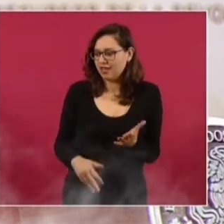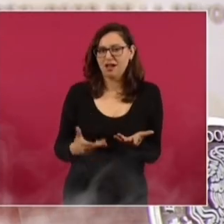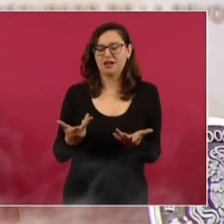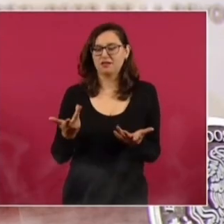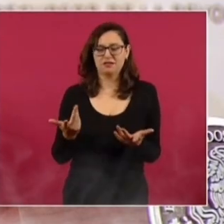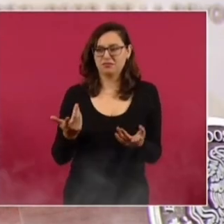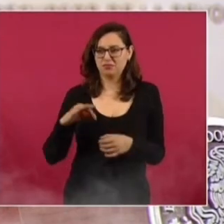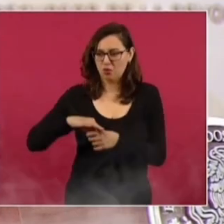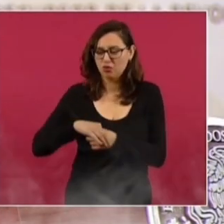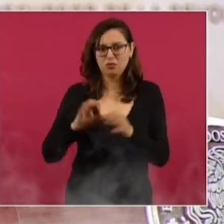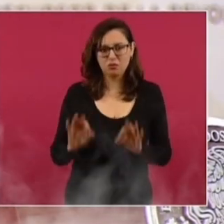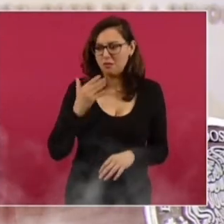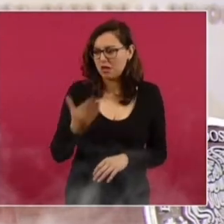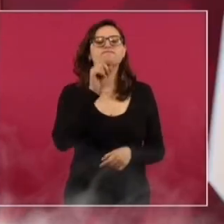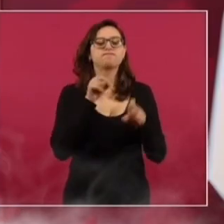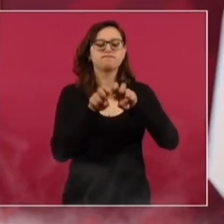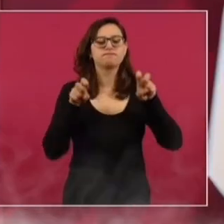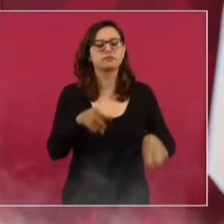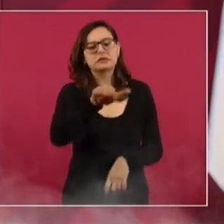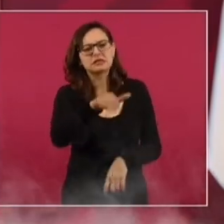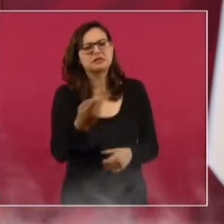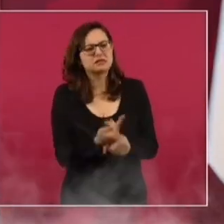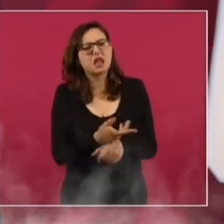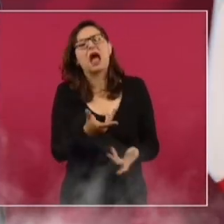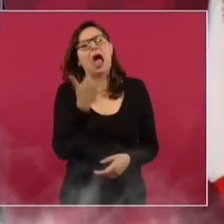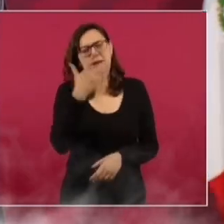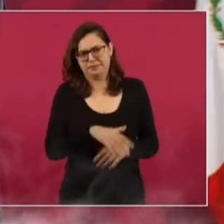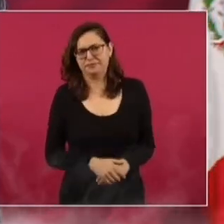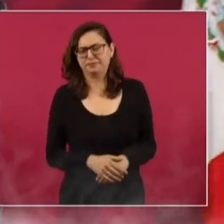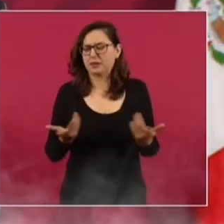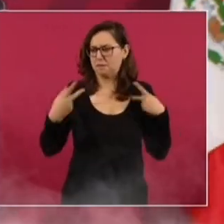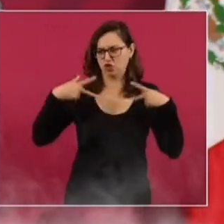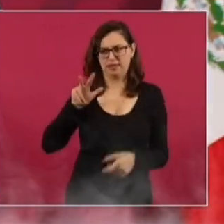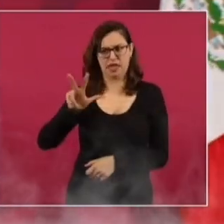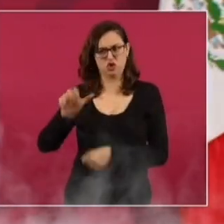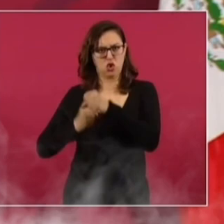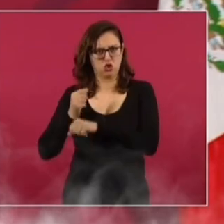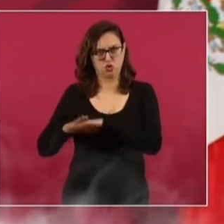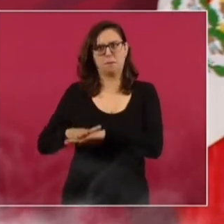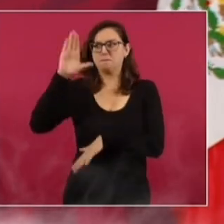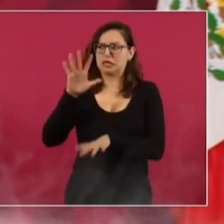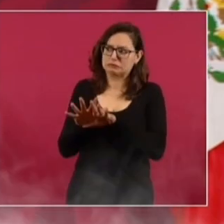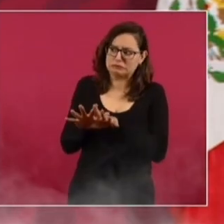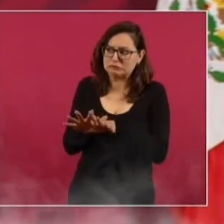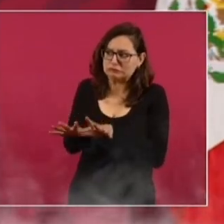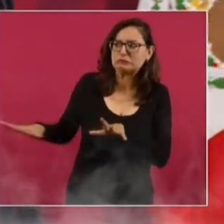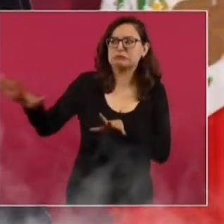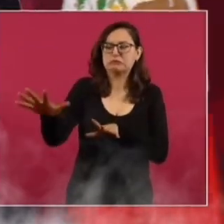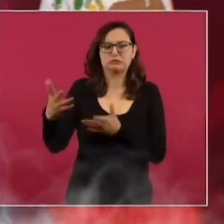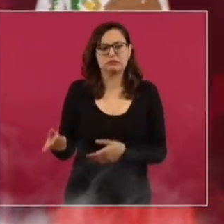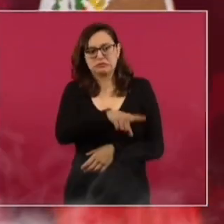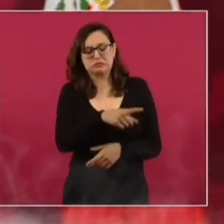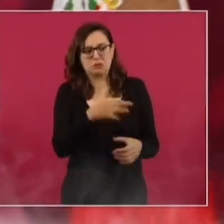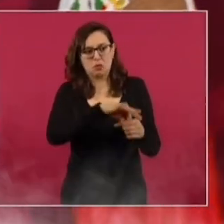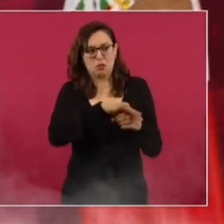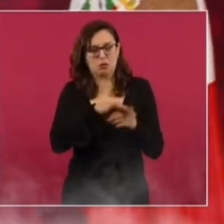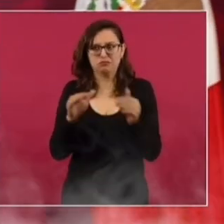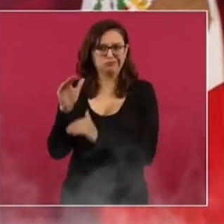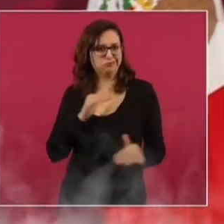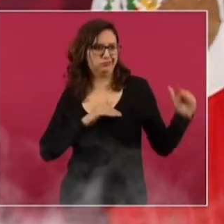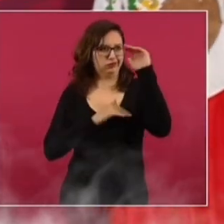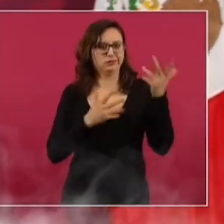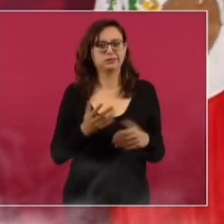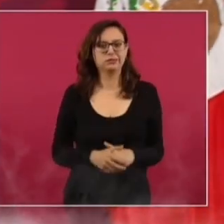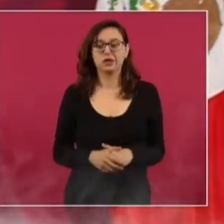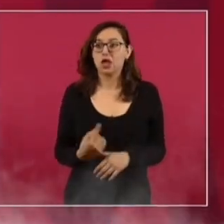un general del Estado Mayor. Le dijeron, oye, ¿cómo explica usted de que falten las boletas en una casilla?